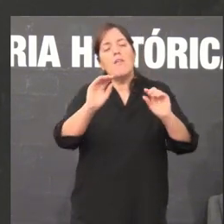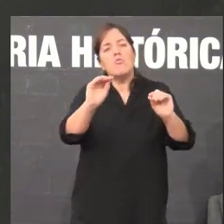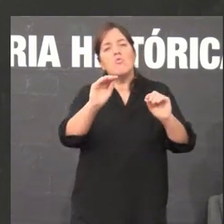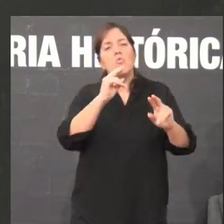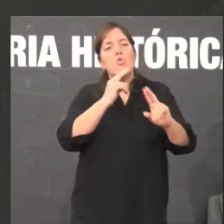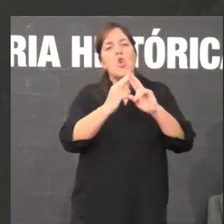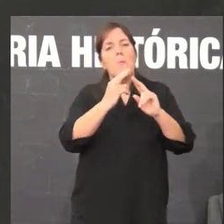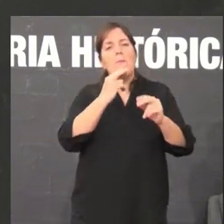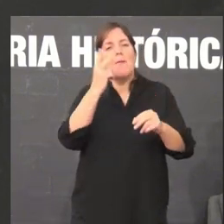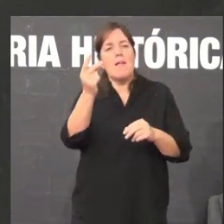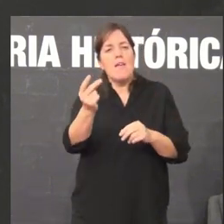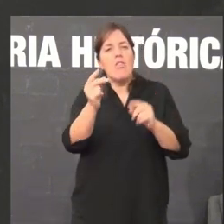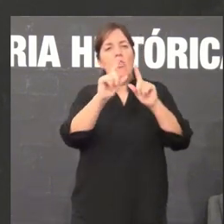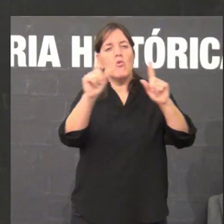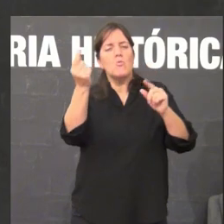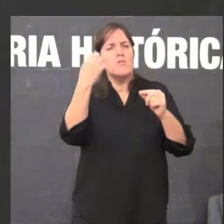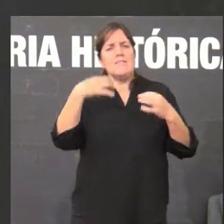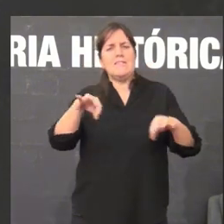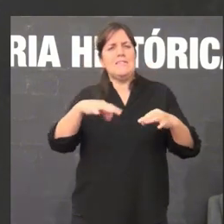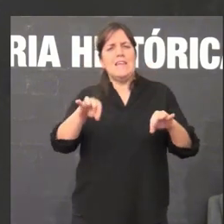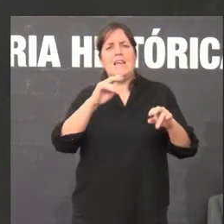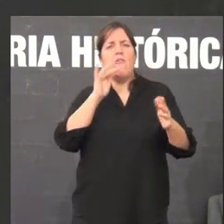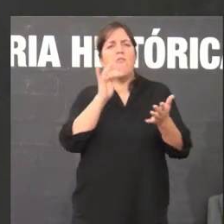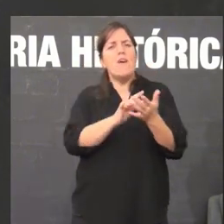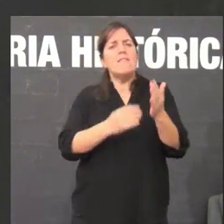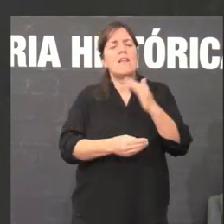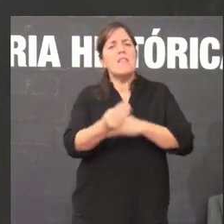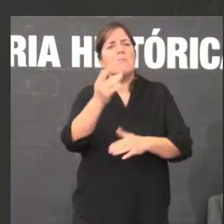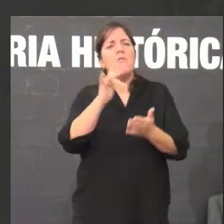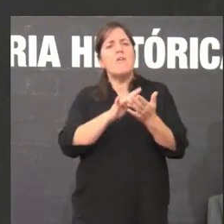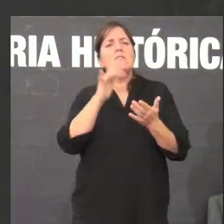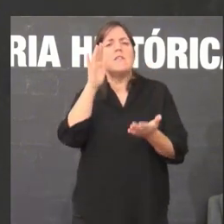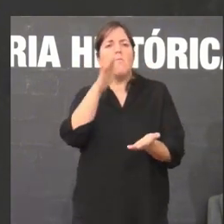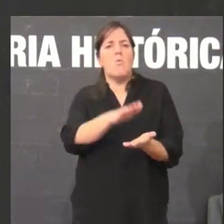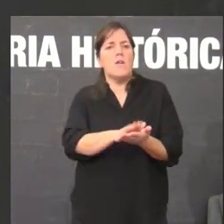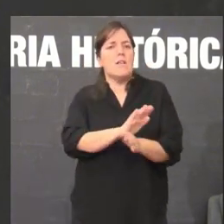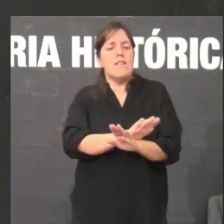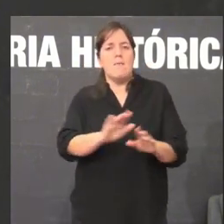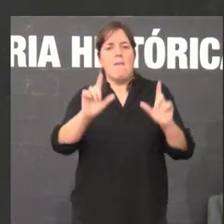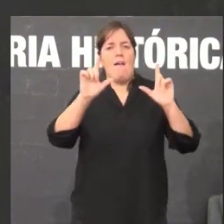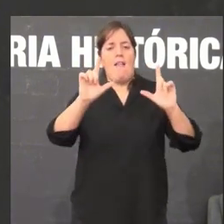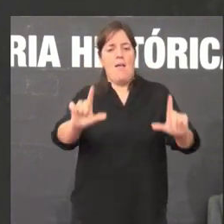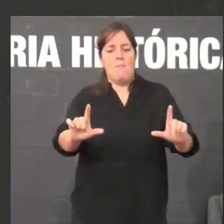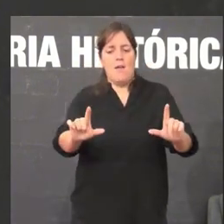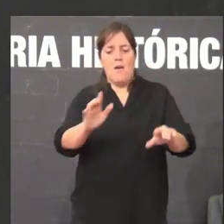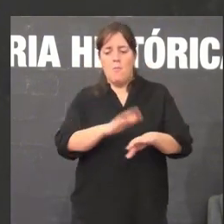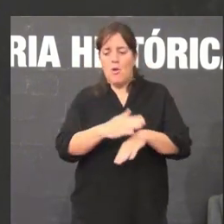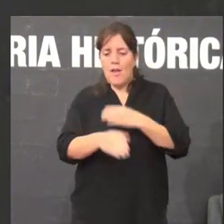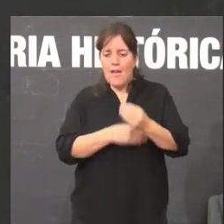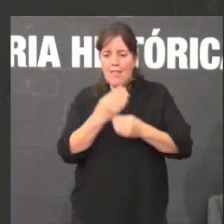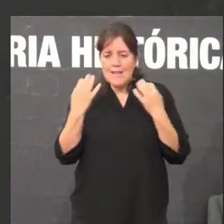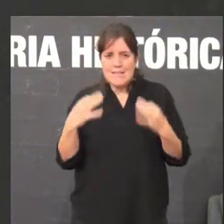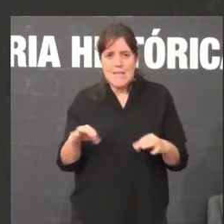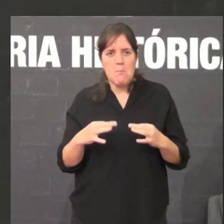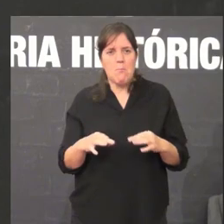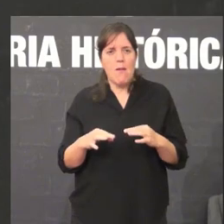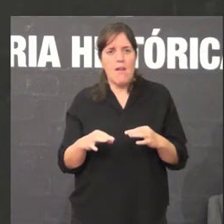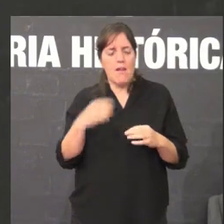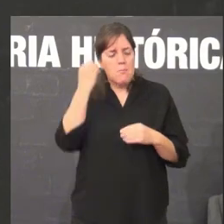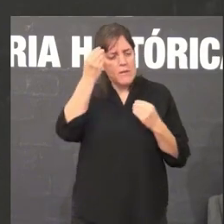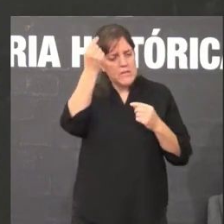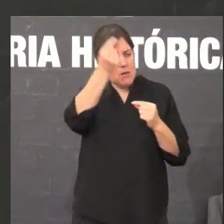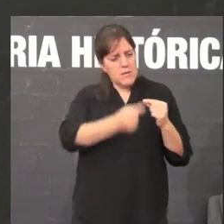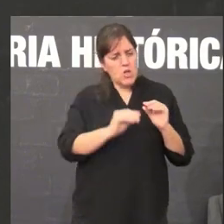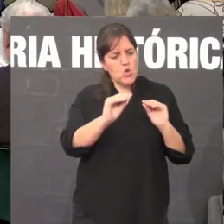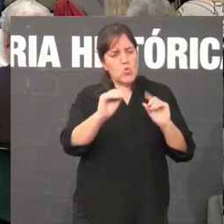nome, apelido, data de nascimento, data de morte. Por que deseñar unha lápida tan simple? Porque para ele era